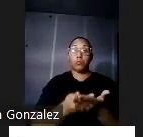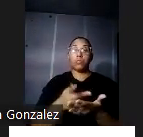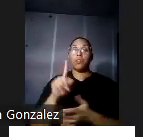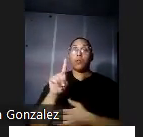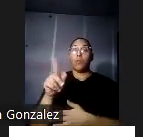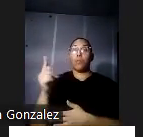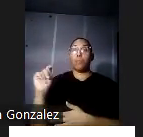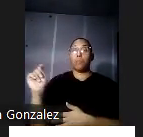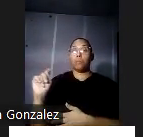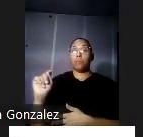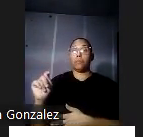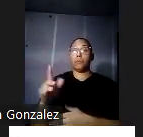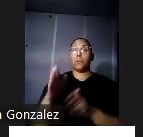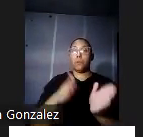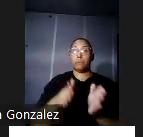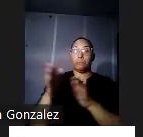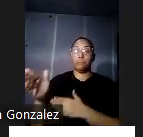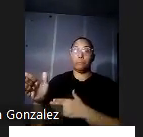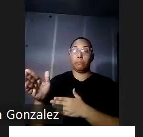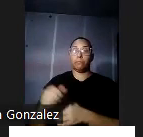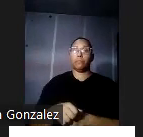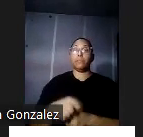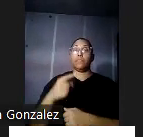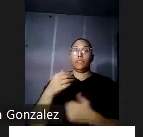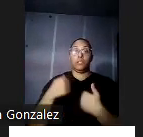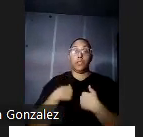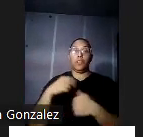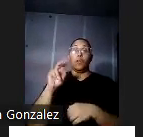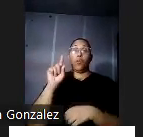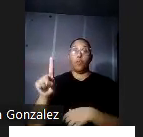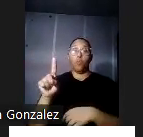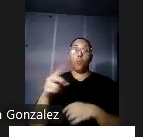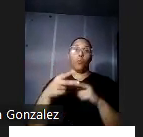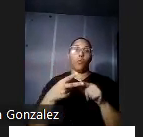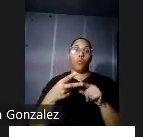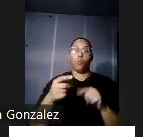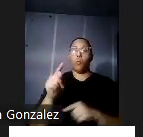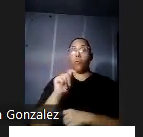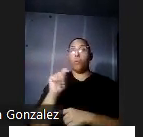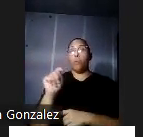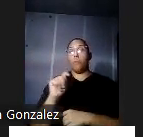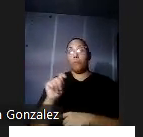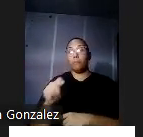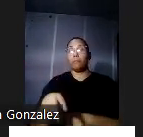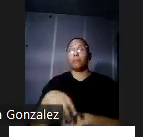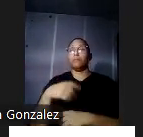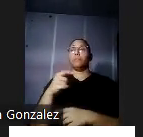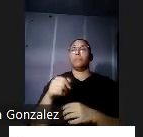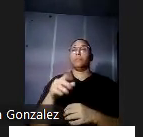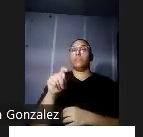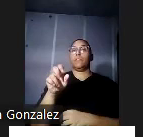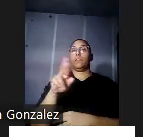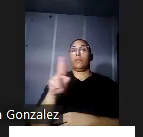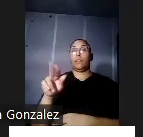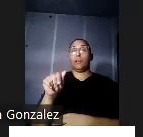consta de tres unidades del tamaño de una habitación dos baños un almacén una terraza cubierta y